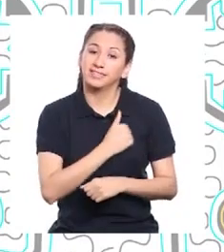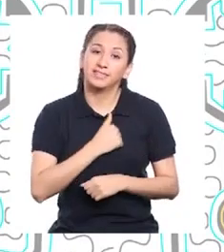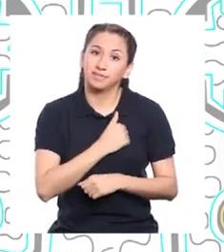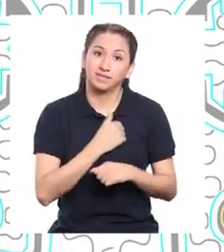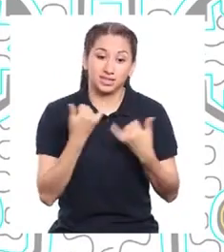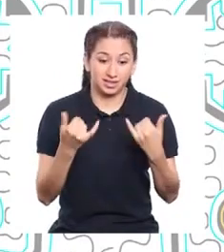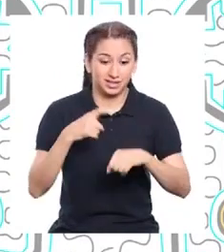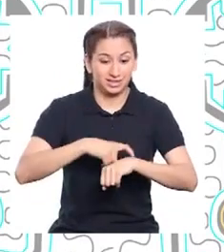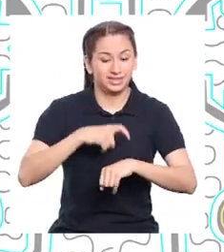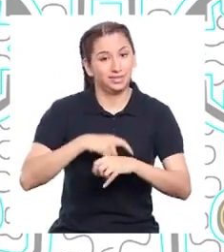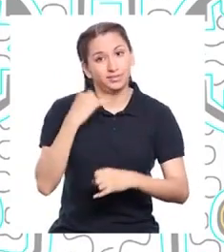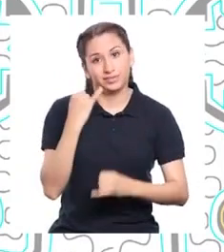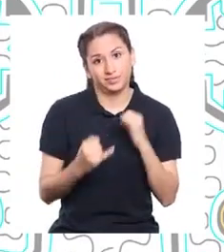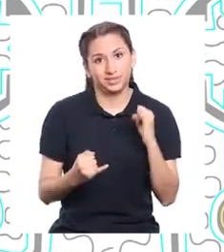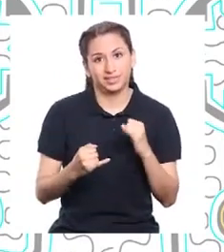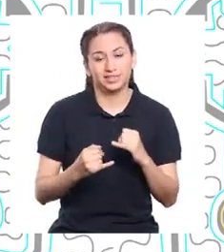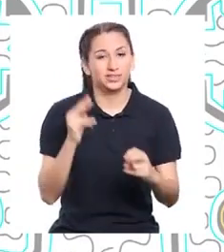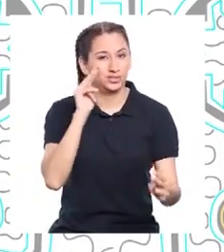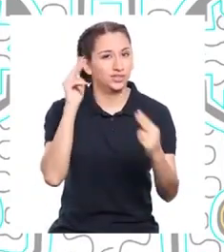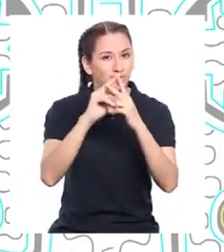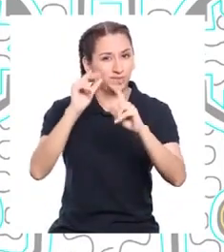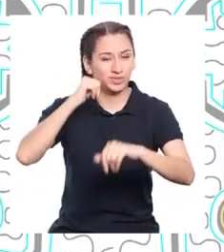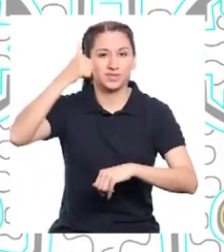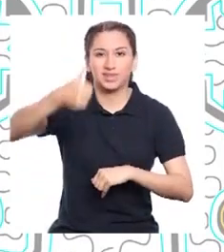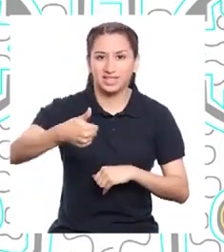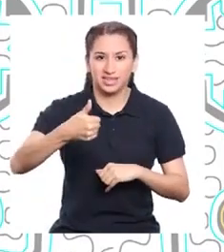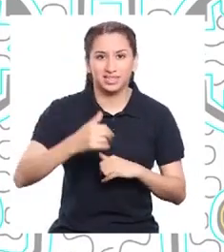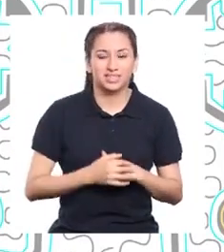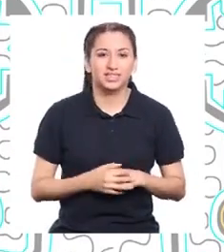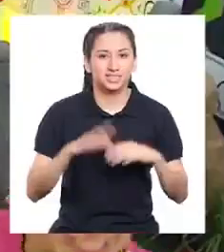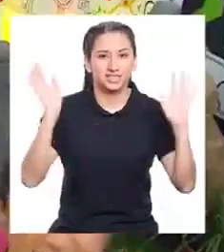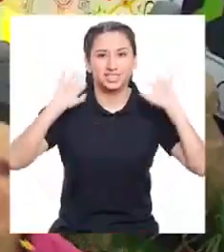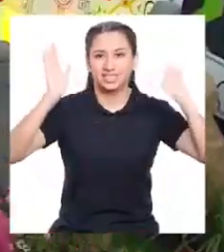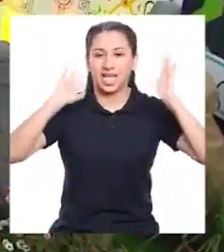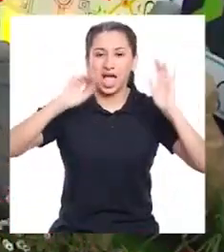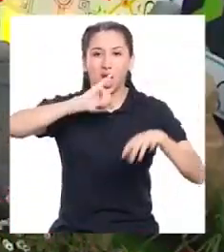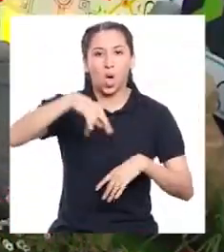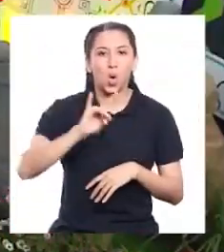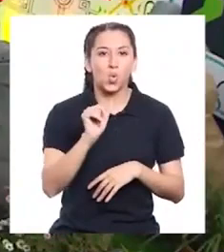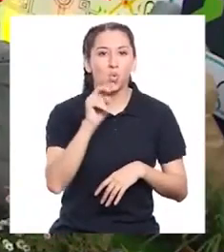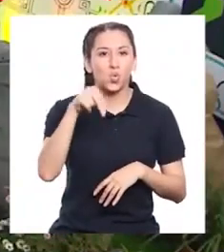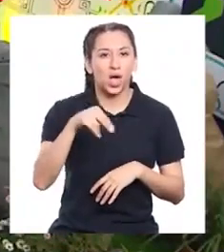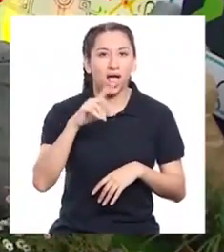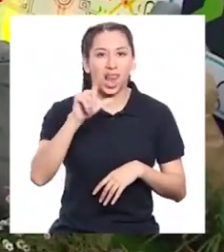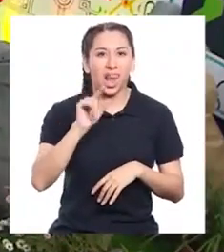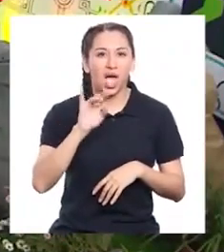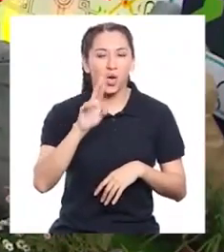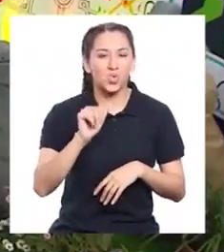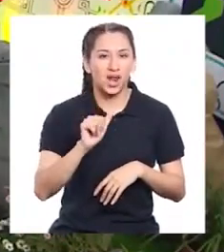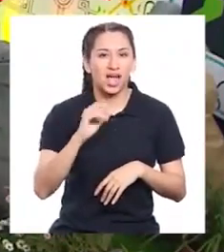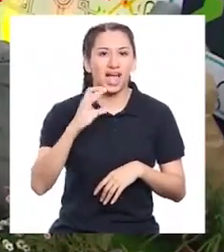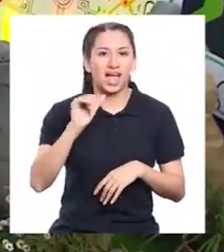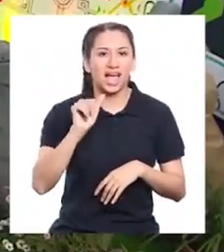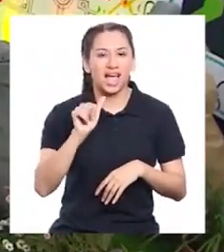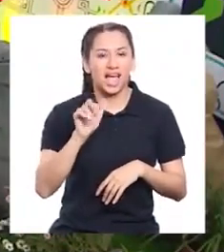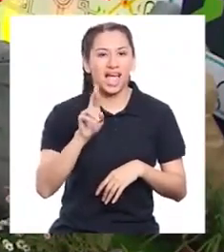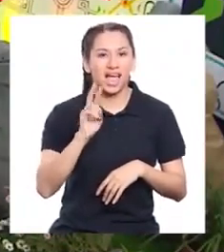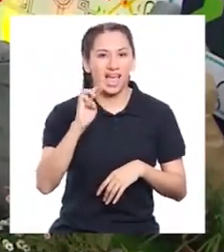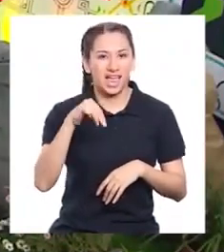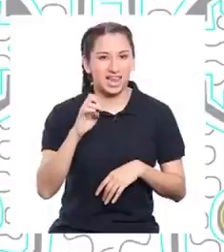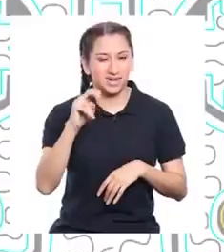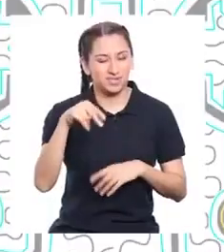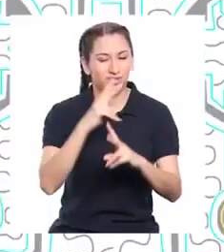lamentablemente el tiempo se nos ha acabado. ¡Nos vemos mañana! ¡Chau, Juan, Laura y Carmen! ¡Cuídense!